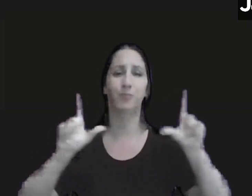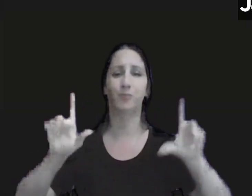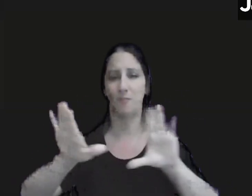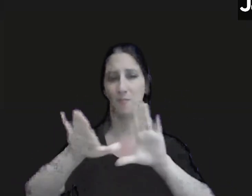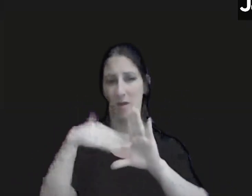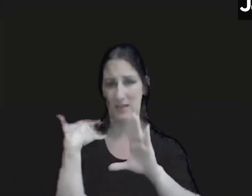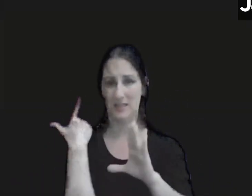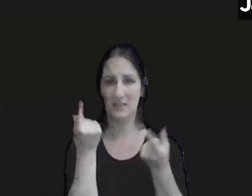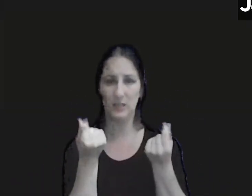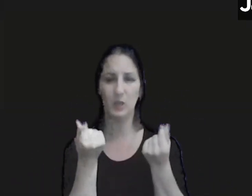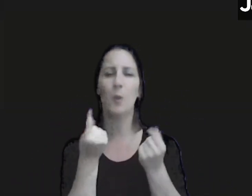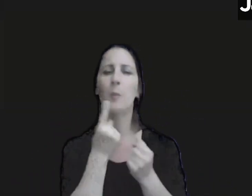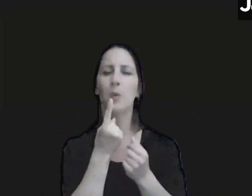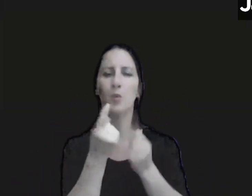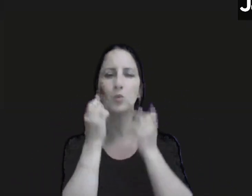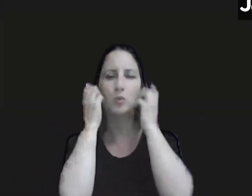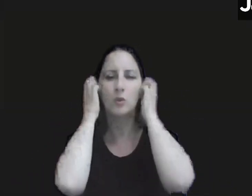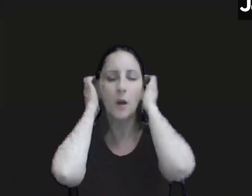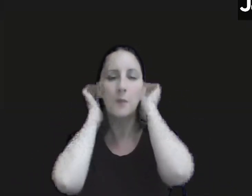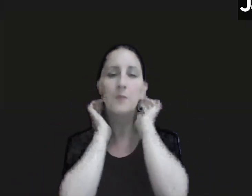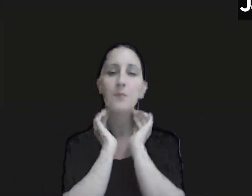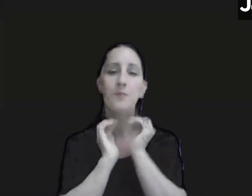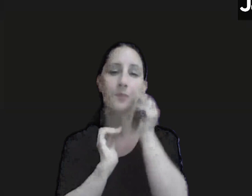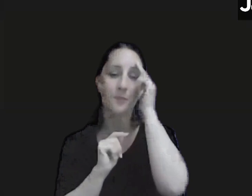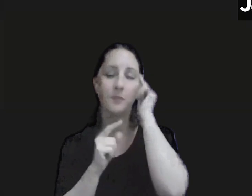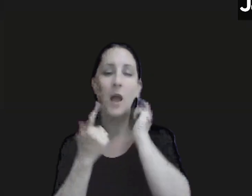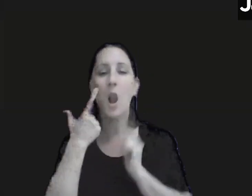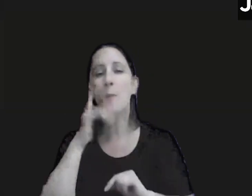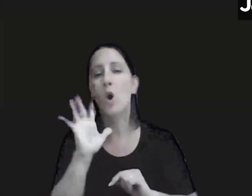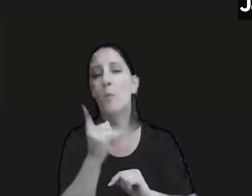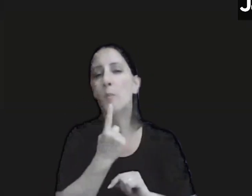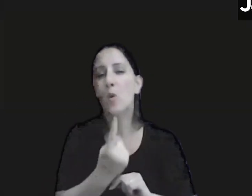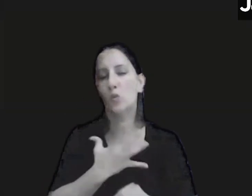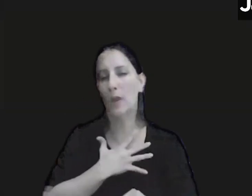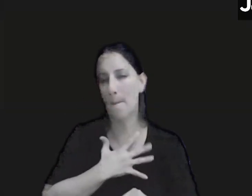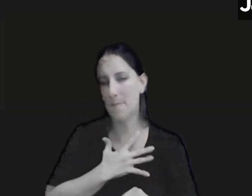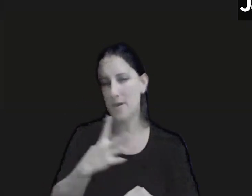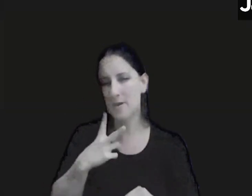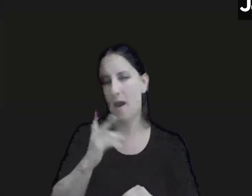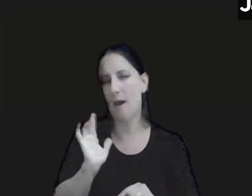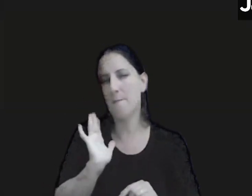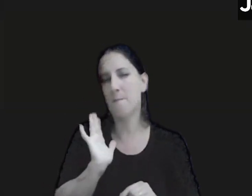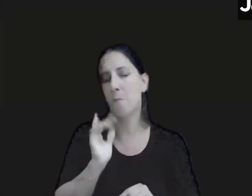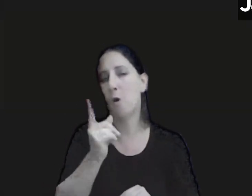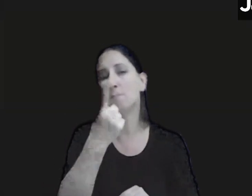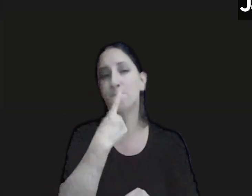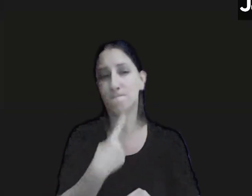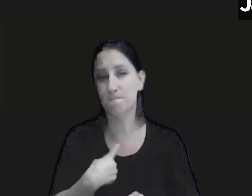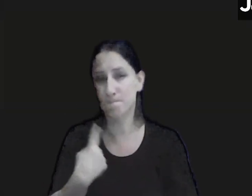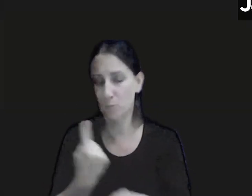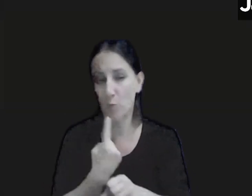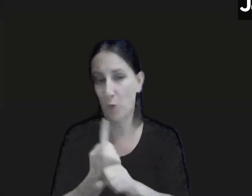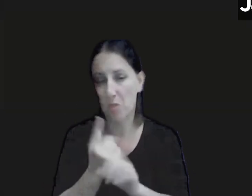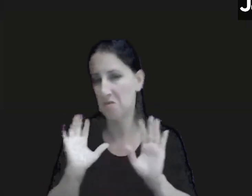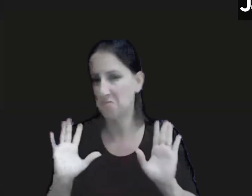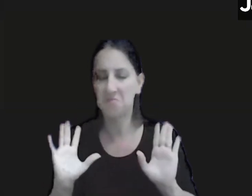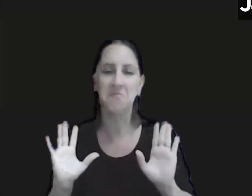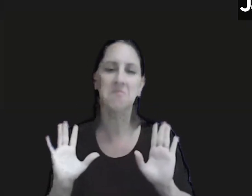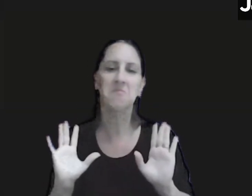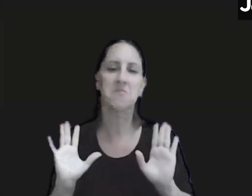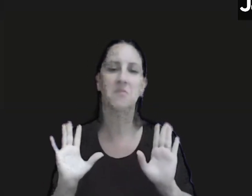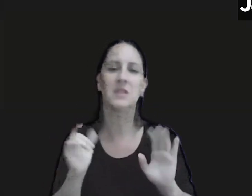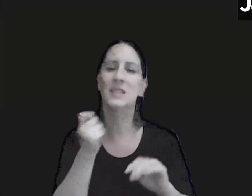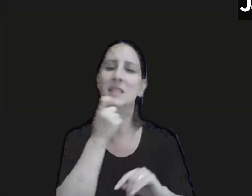yo tengo una pregunta que capaz que es un poco particular y no es el contexto para responderla así que cualquier cosa ante la